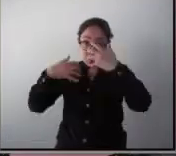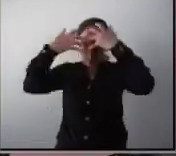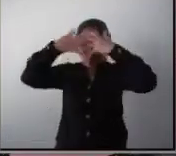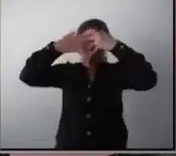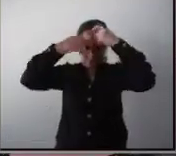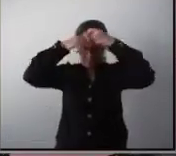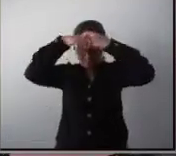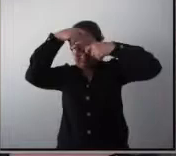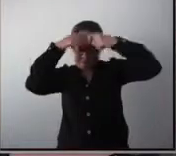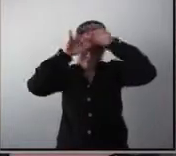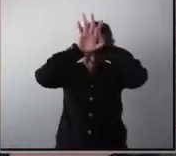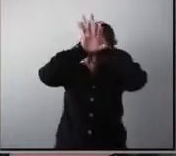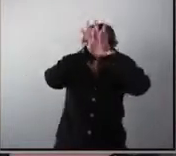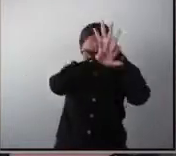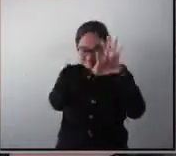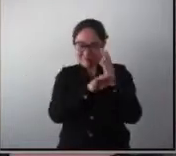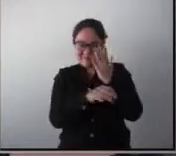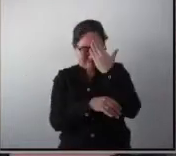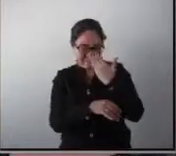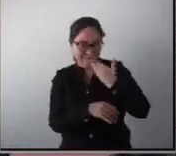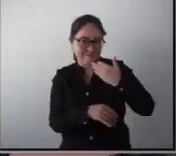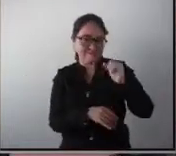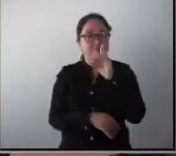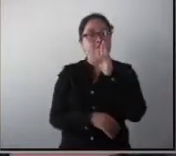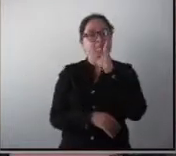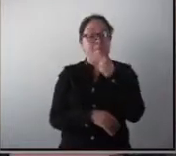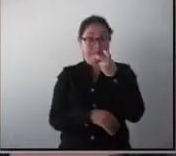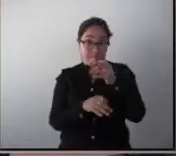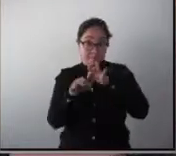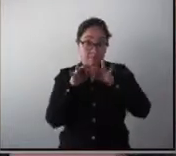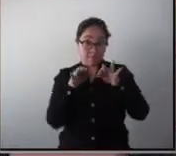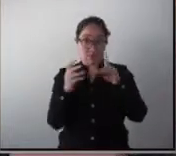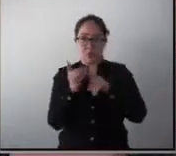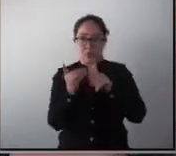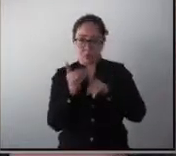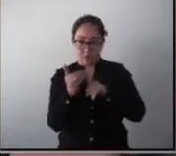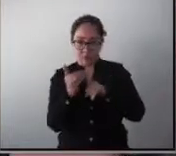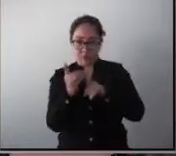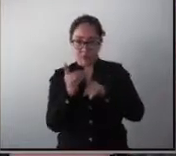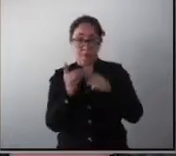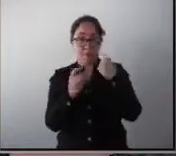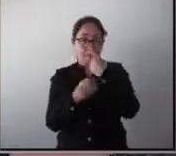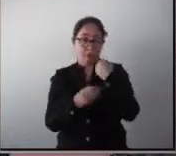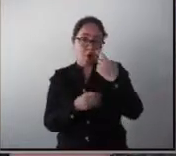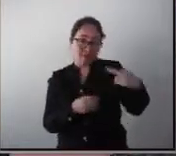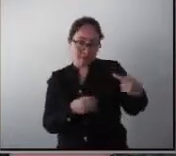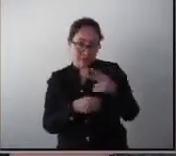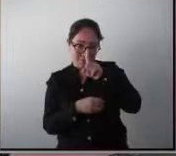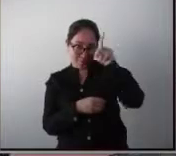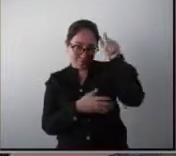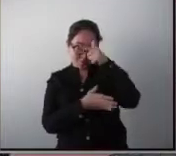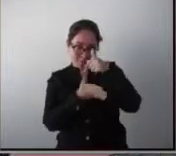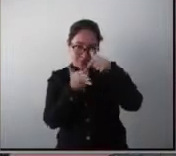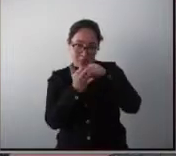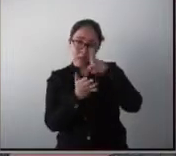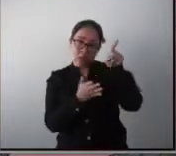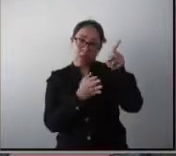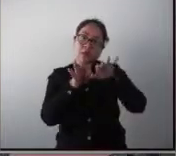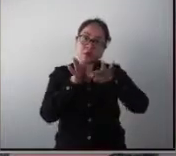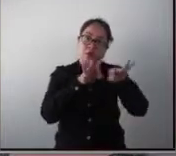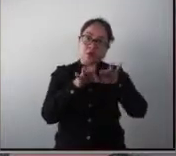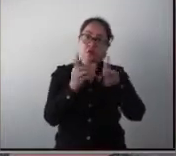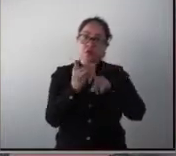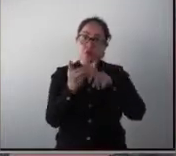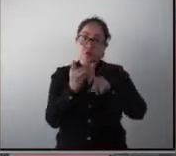Tanto que ese trabajo lo hicimos en el puerto de Veracruz, bueno, más bien en Boca del Río, en donde está el